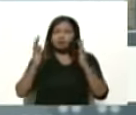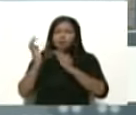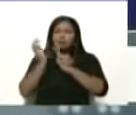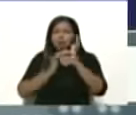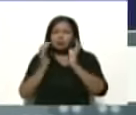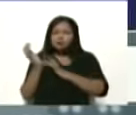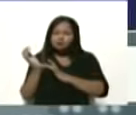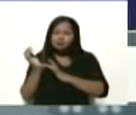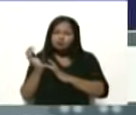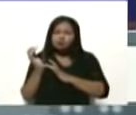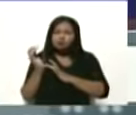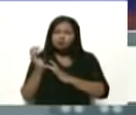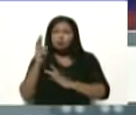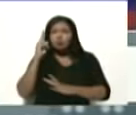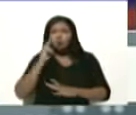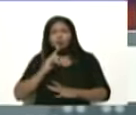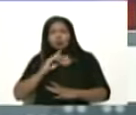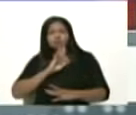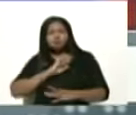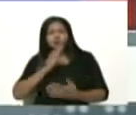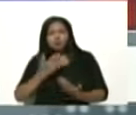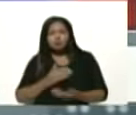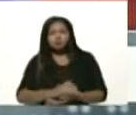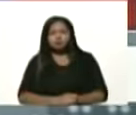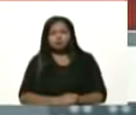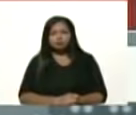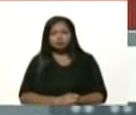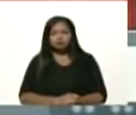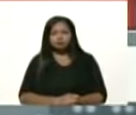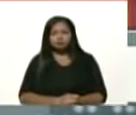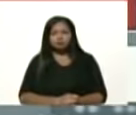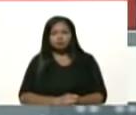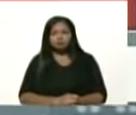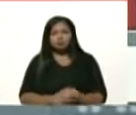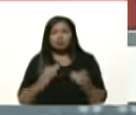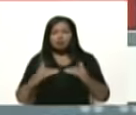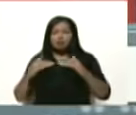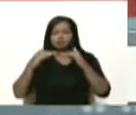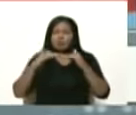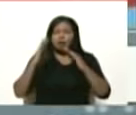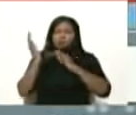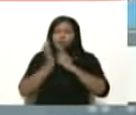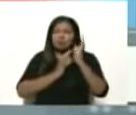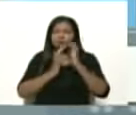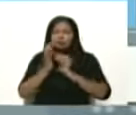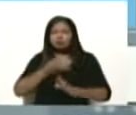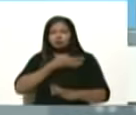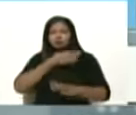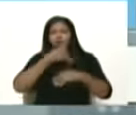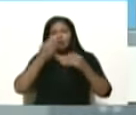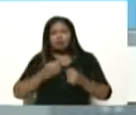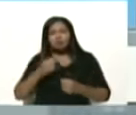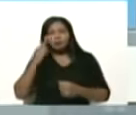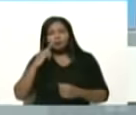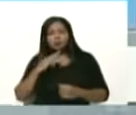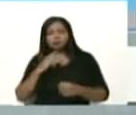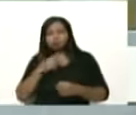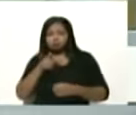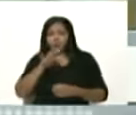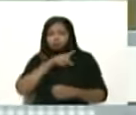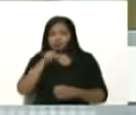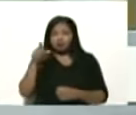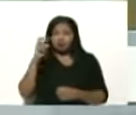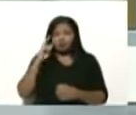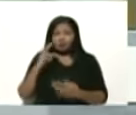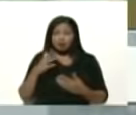Redentor, Bolivarianismo, la igualdad de Cristo, el socialismo, Bolivariano. Para que ustedes vean,